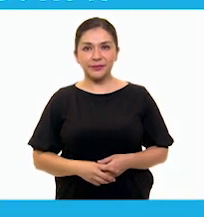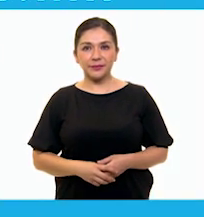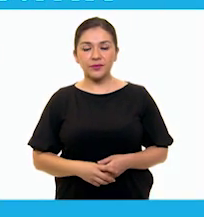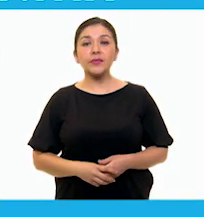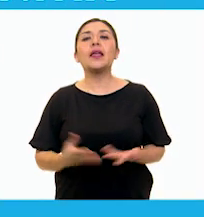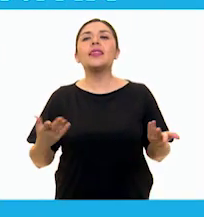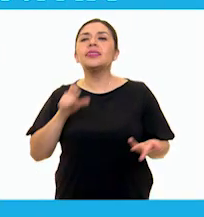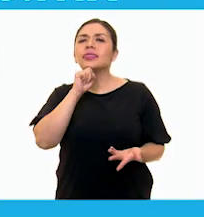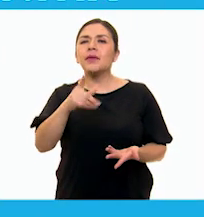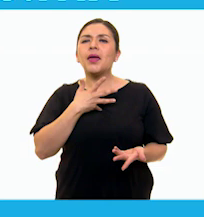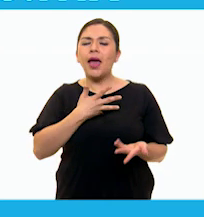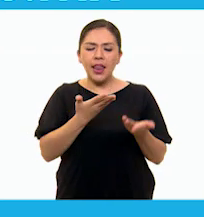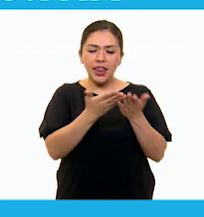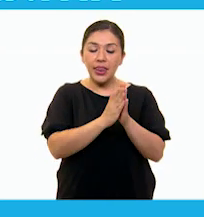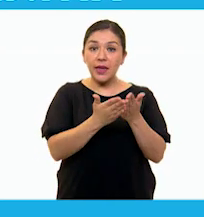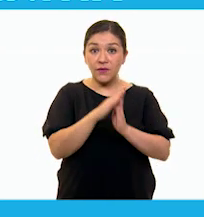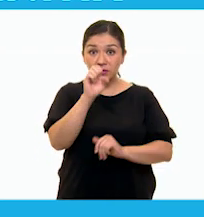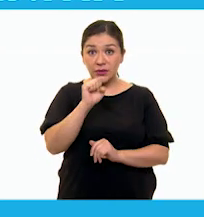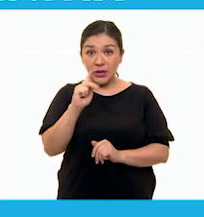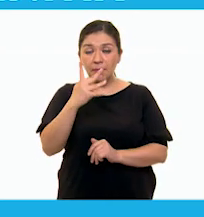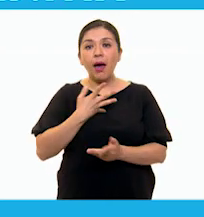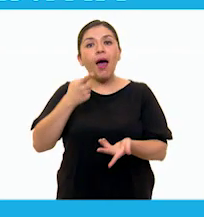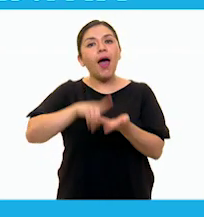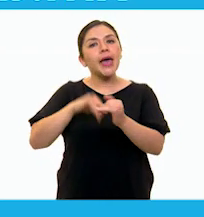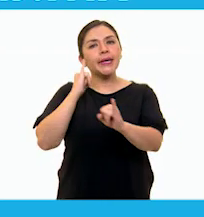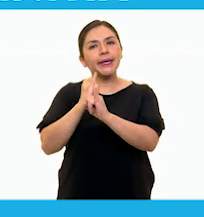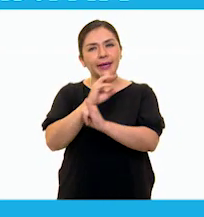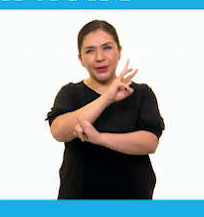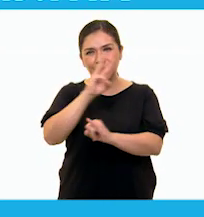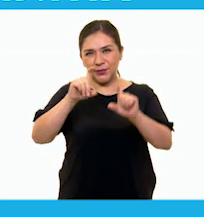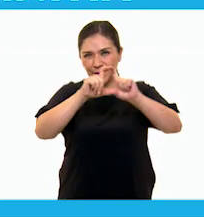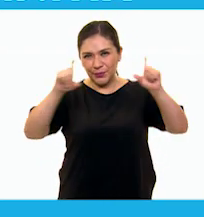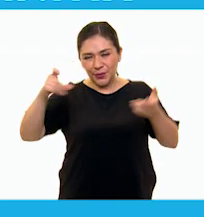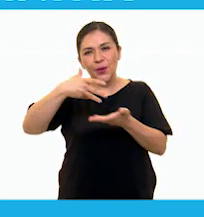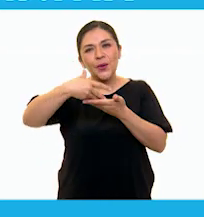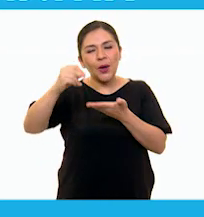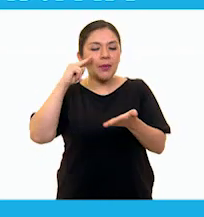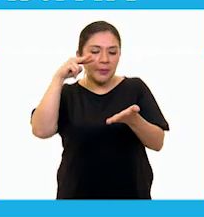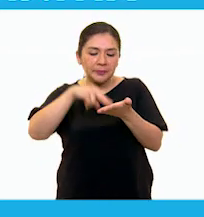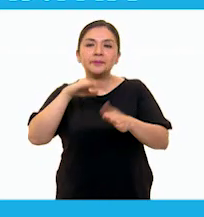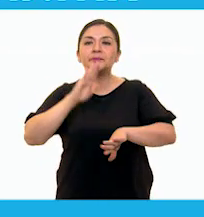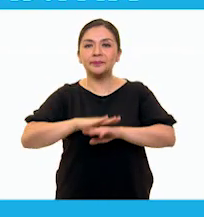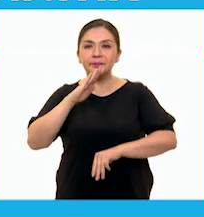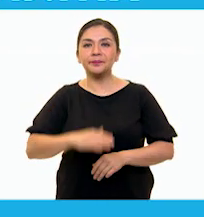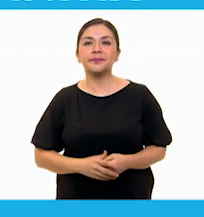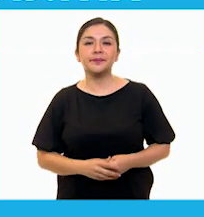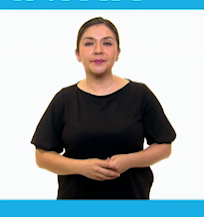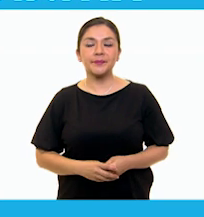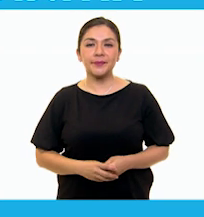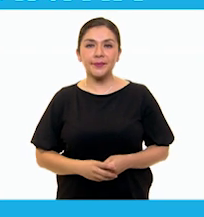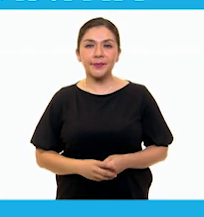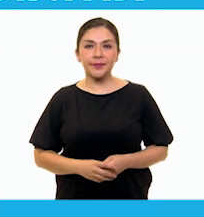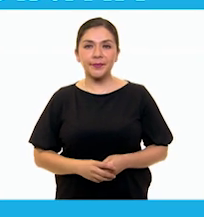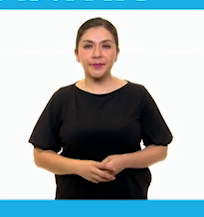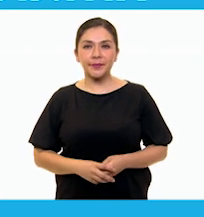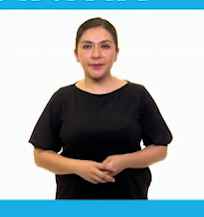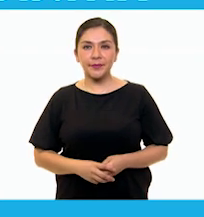también puedes encontrar los libros de texto en la página conalitec.cep.gov.mx